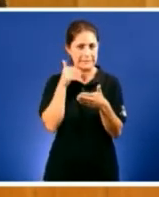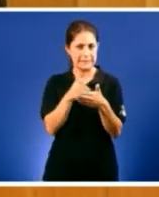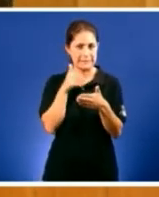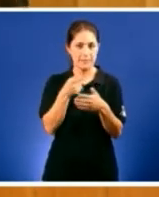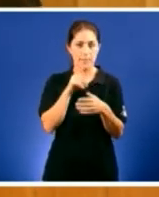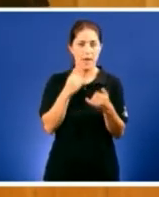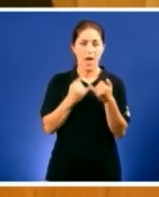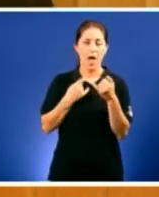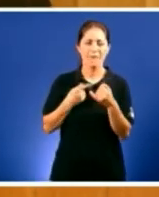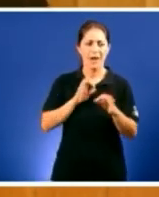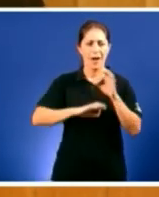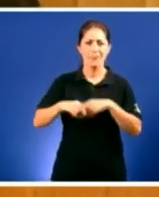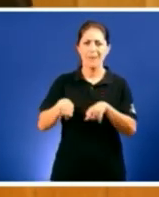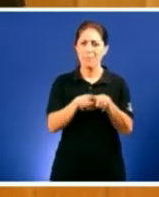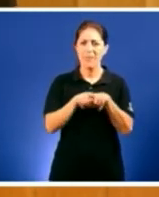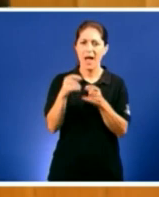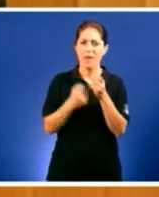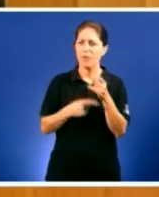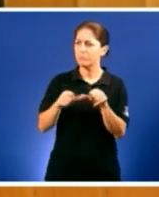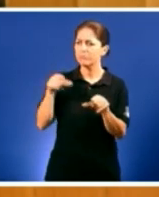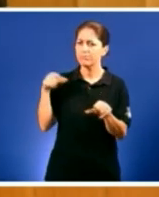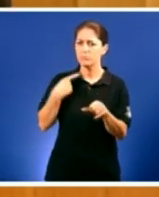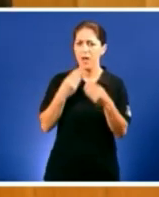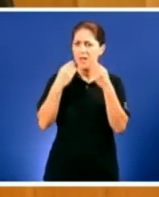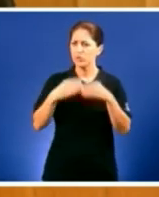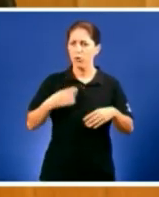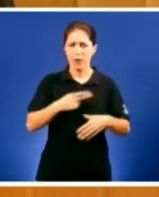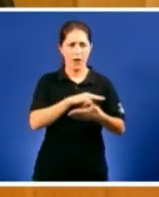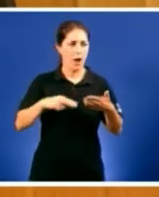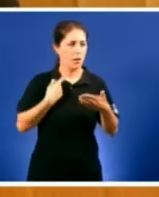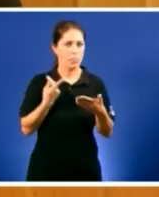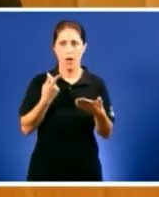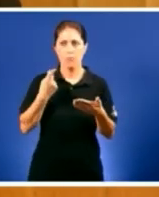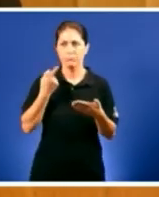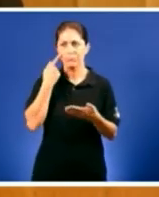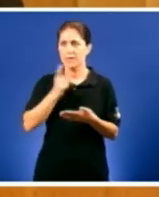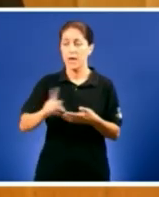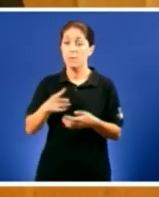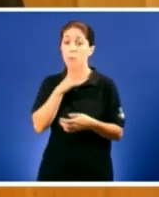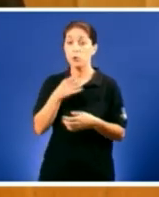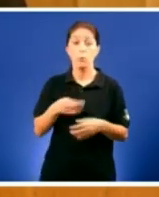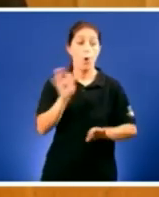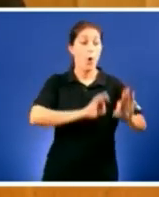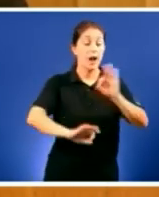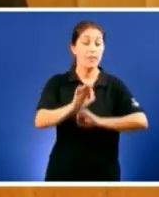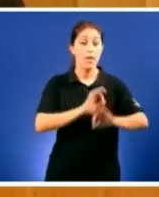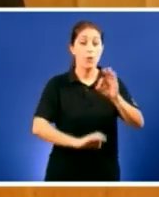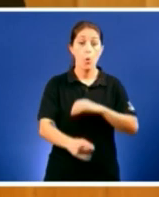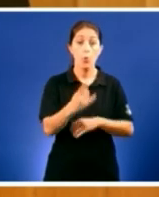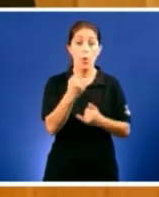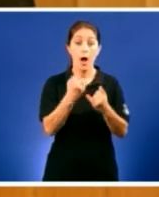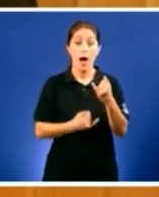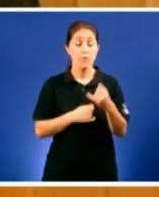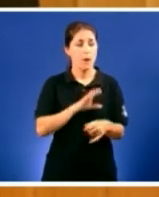Irmandades foi un fito na historia de Galiza. Por primeira vez, unha organización situaba a